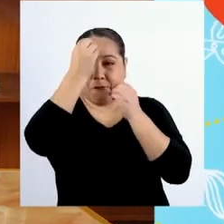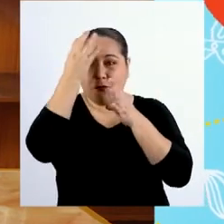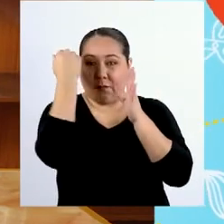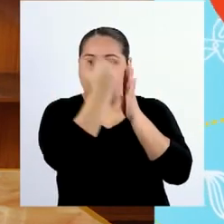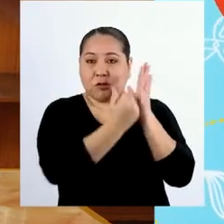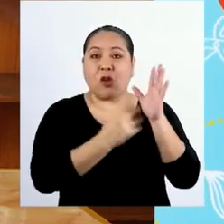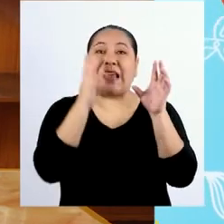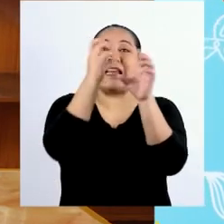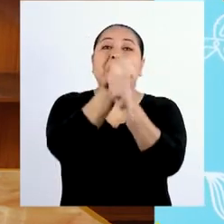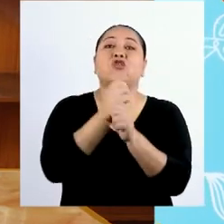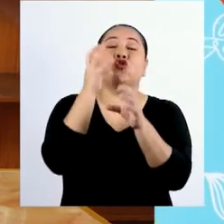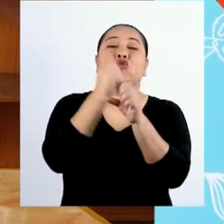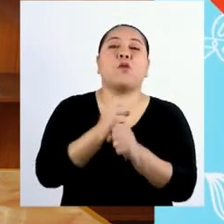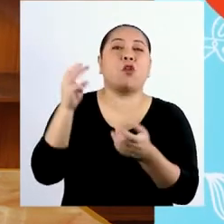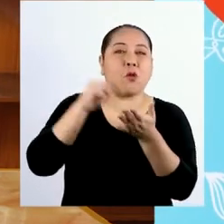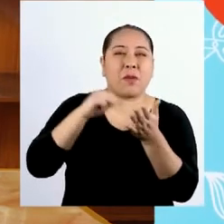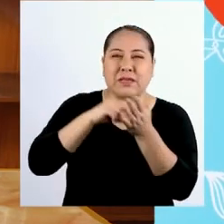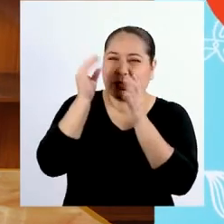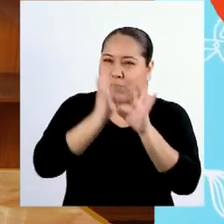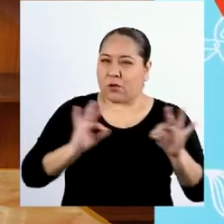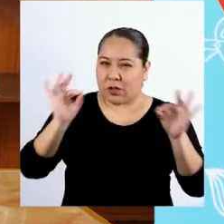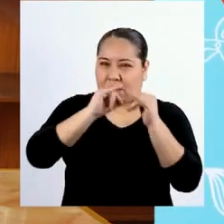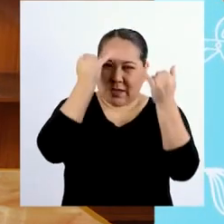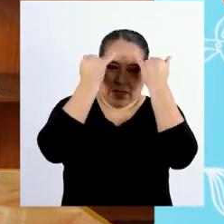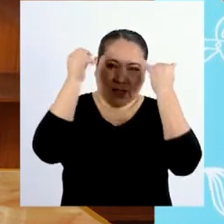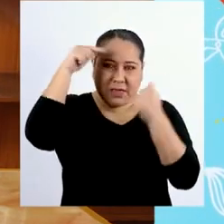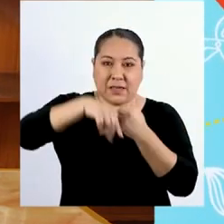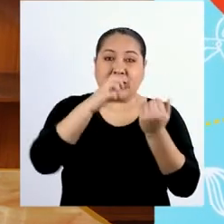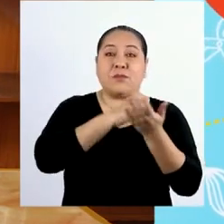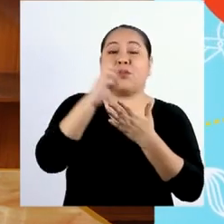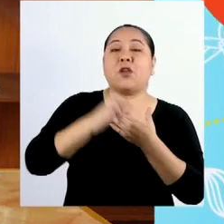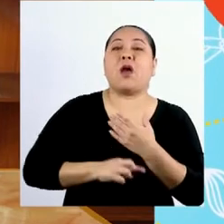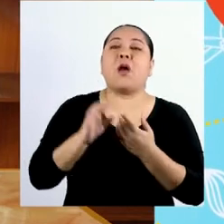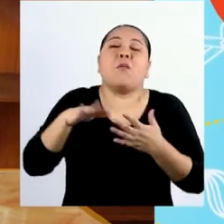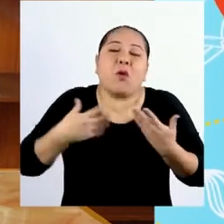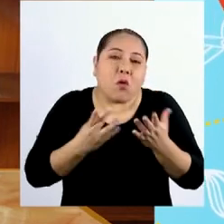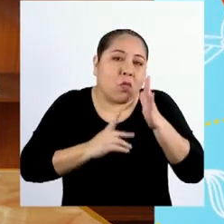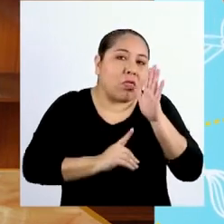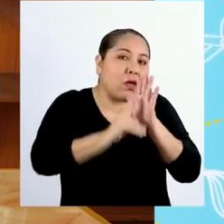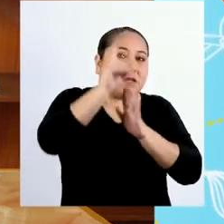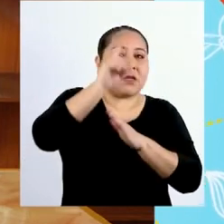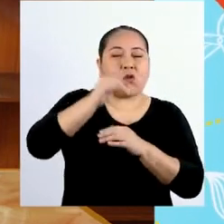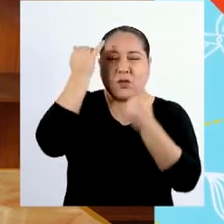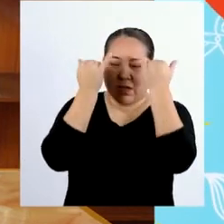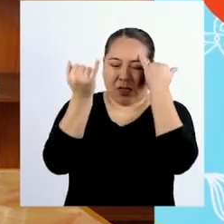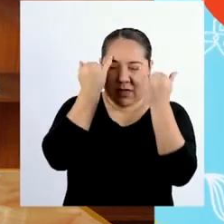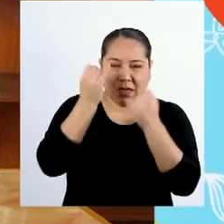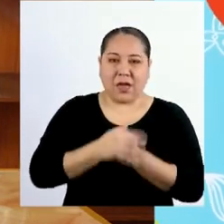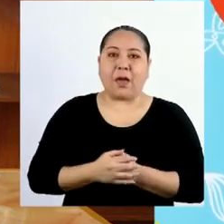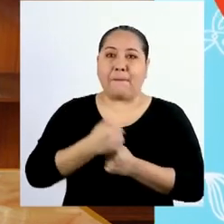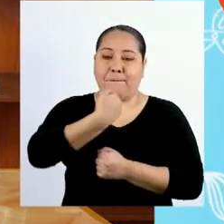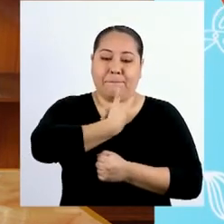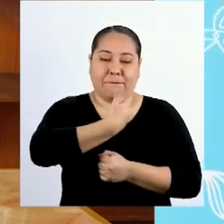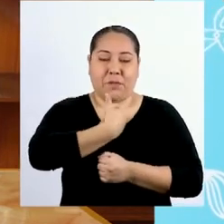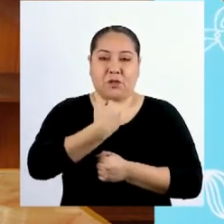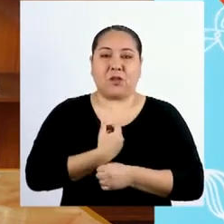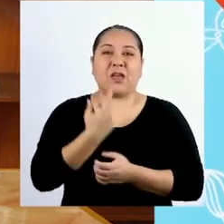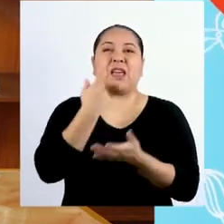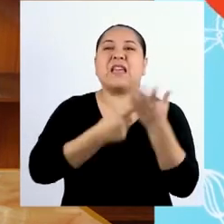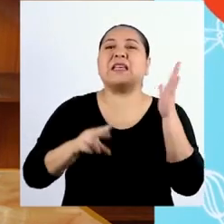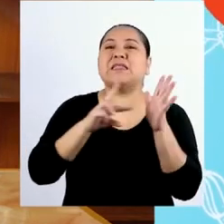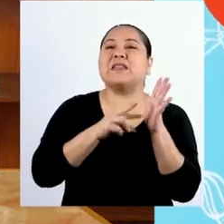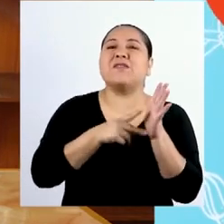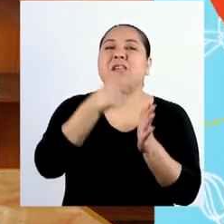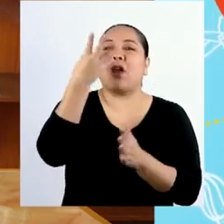que resuma las principales ideas del programa. Y así podamos desarrollar una idea personal de lo que